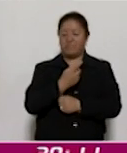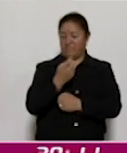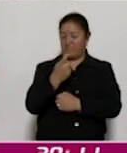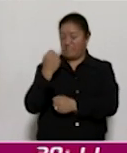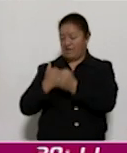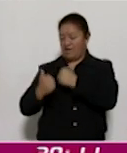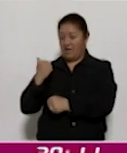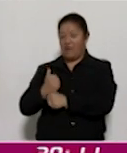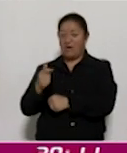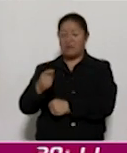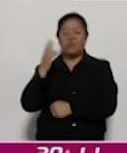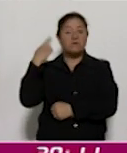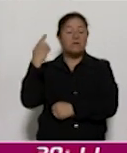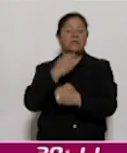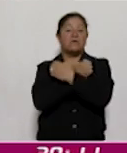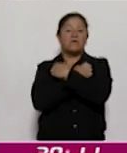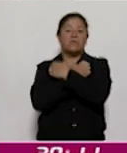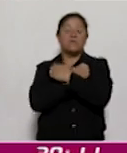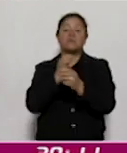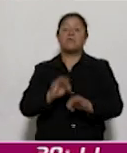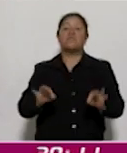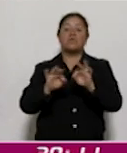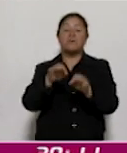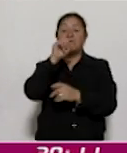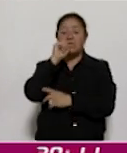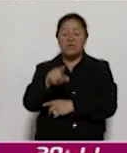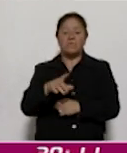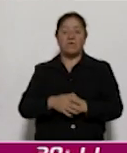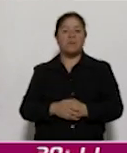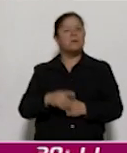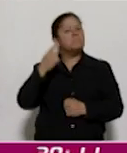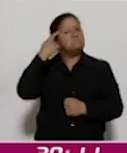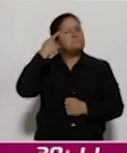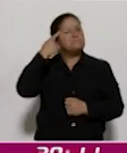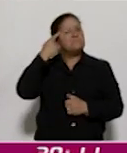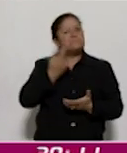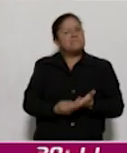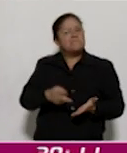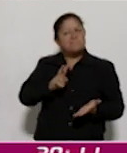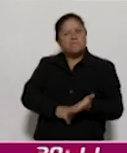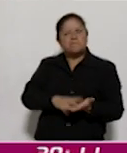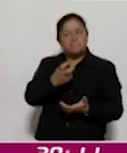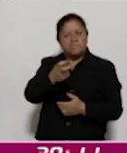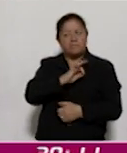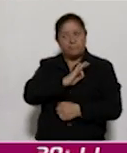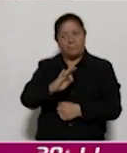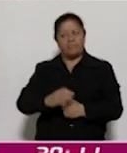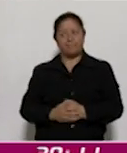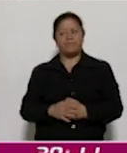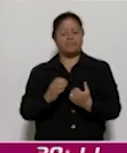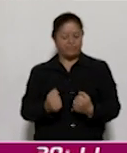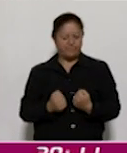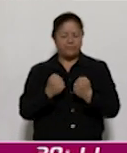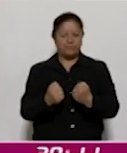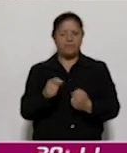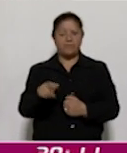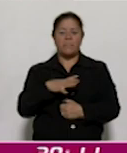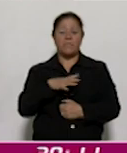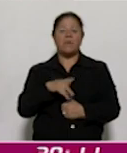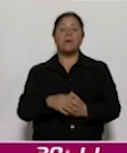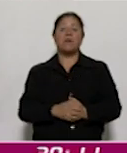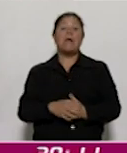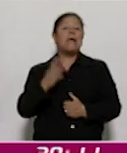de radioeducación también es importante replantear esta posibilidad de reforzar los lazos con